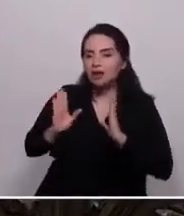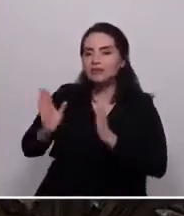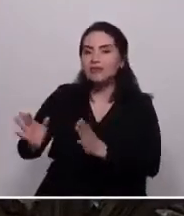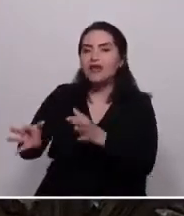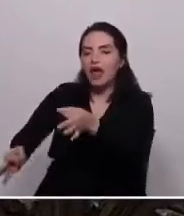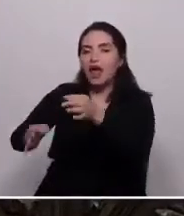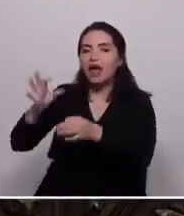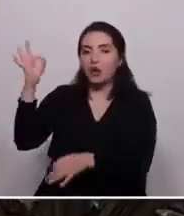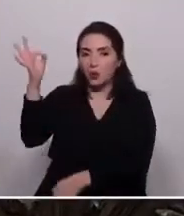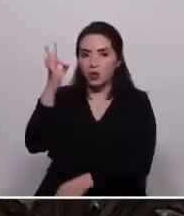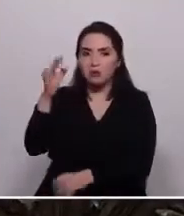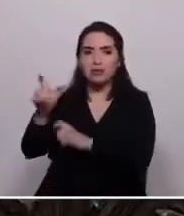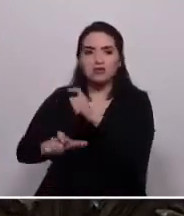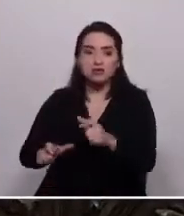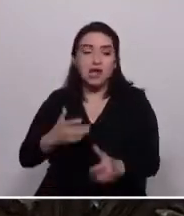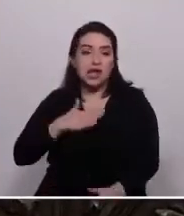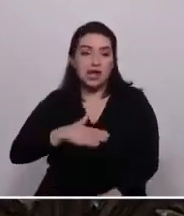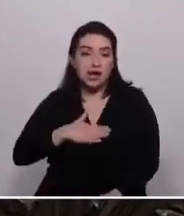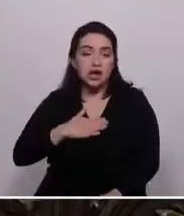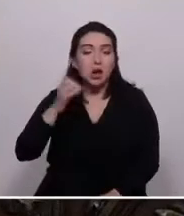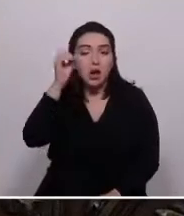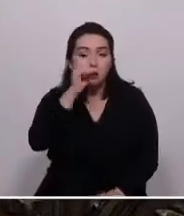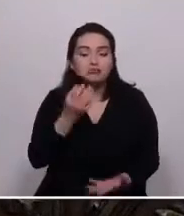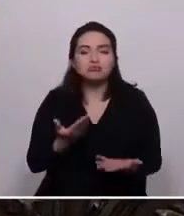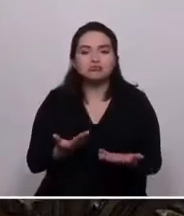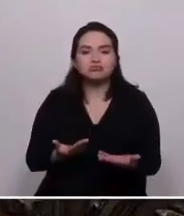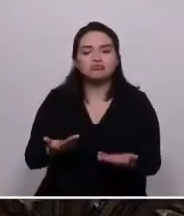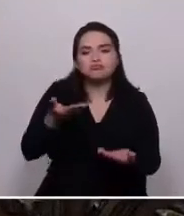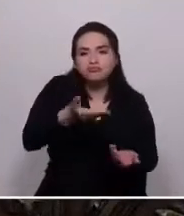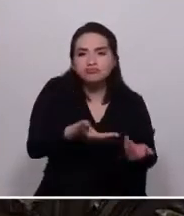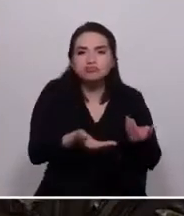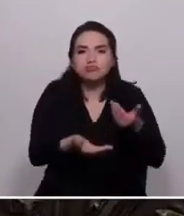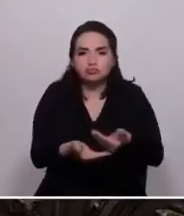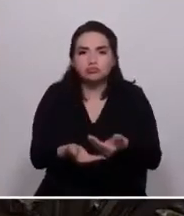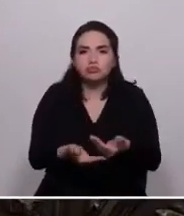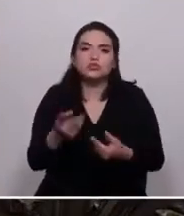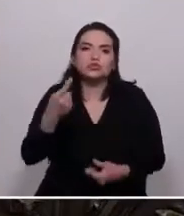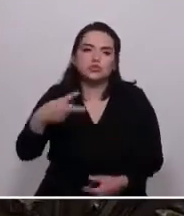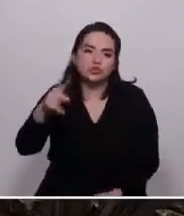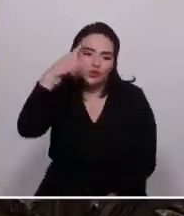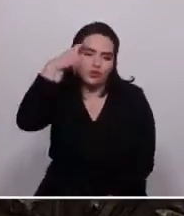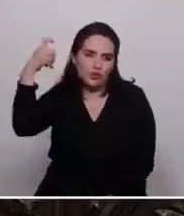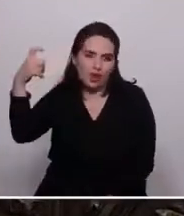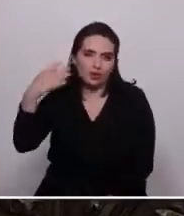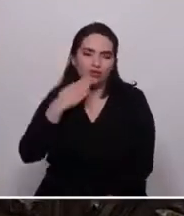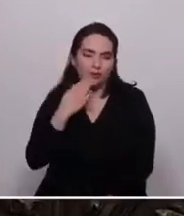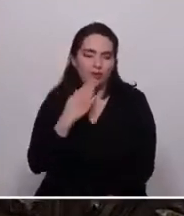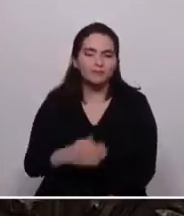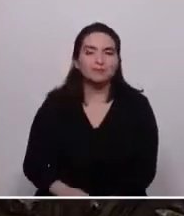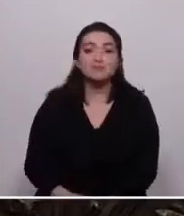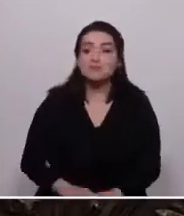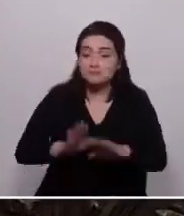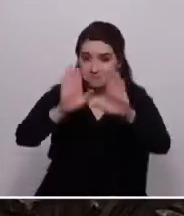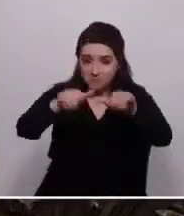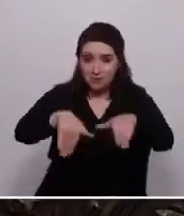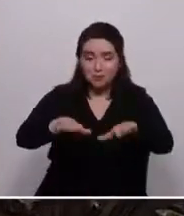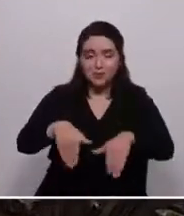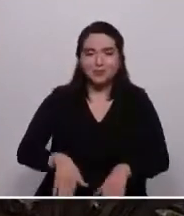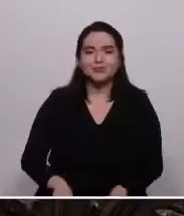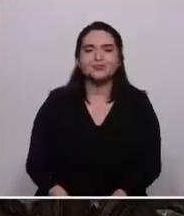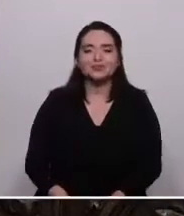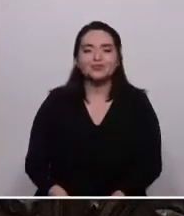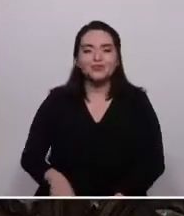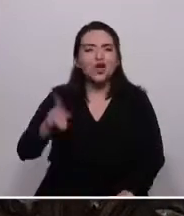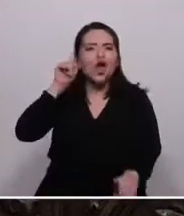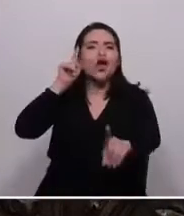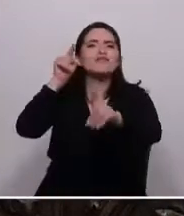quienes deseen plantearnos sus puntos de vista y, por qué no, sus sueños. Asimismo, con el objeto de